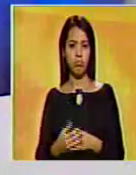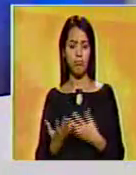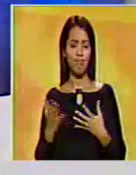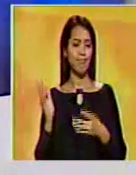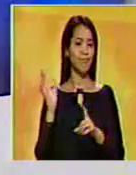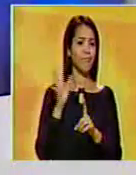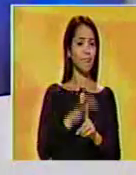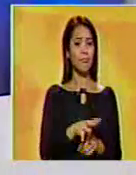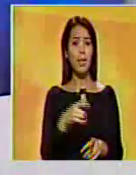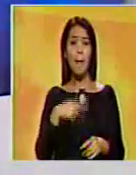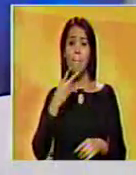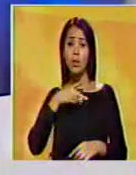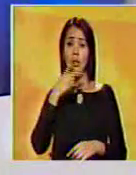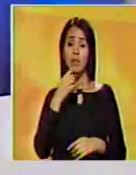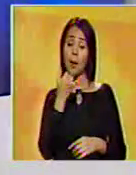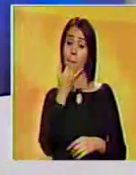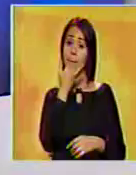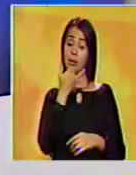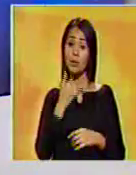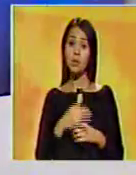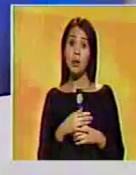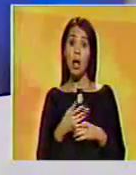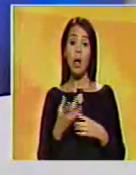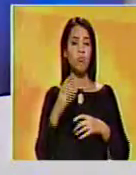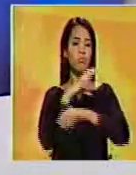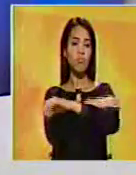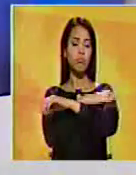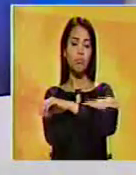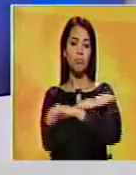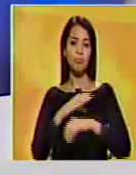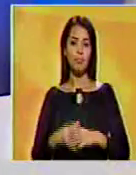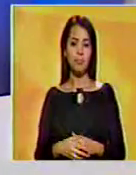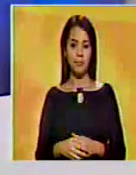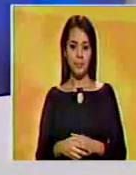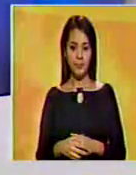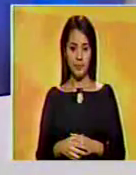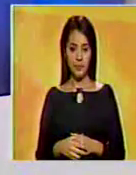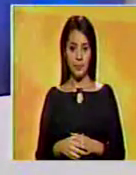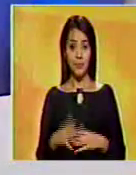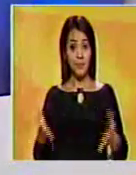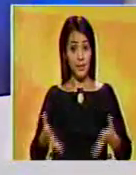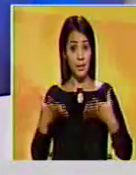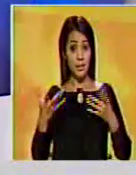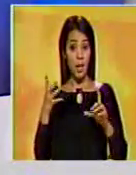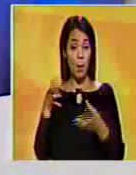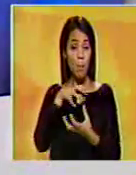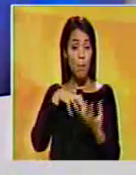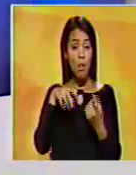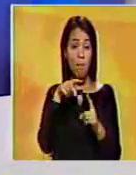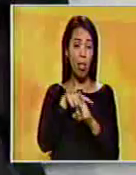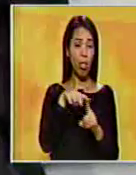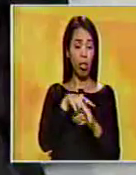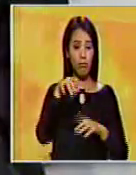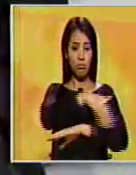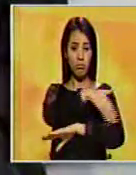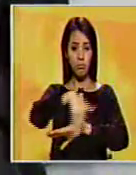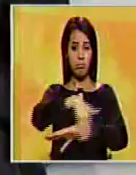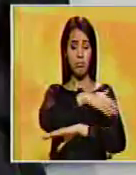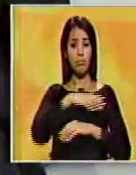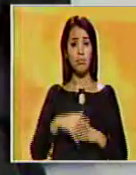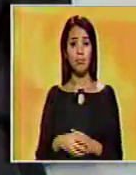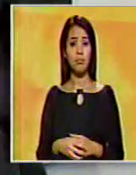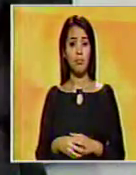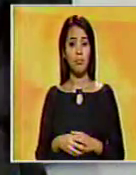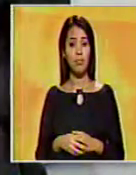de la política a su juicio equivocada por parte de la Mesa de la Unidad Democrática, que a su criterio promovió la violencia de calle. Daza subrayó que haber